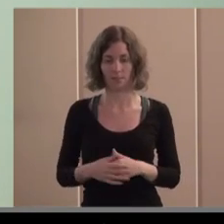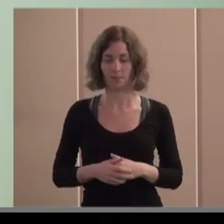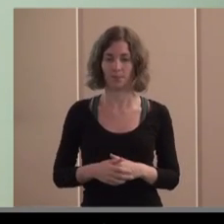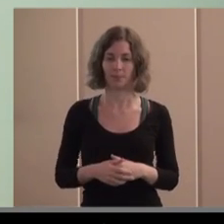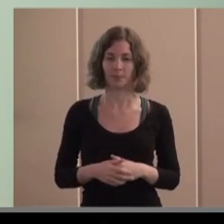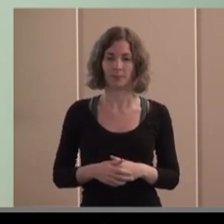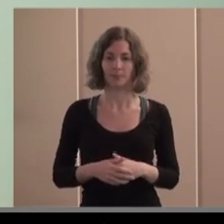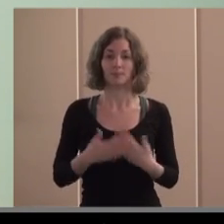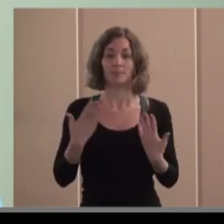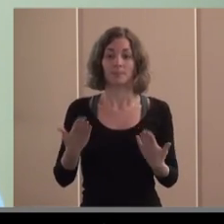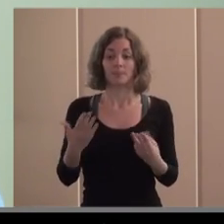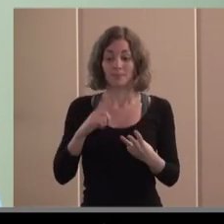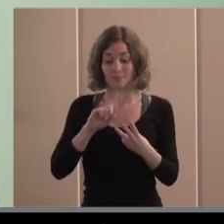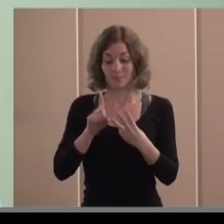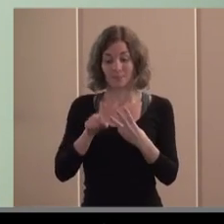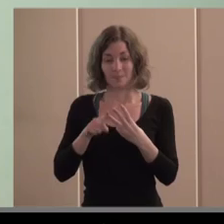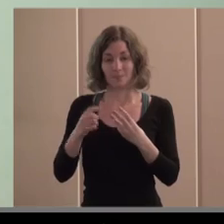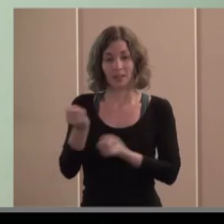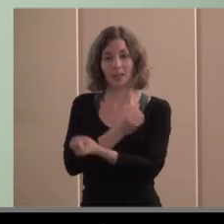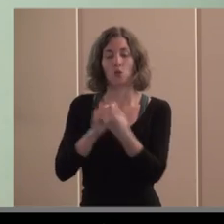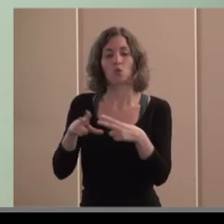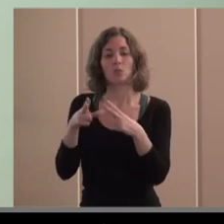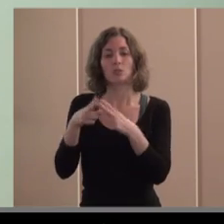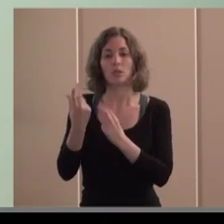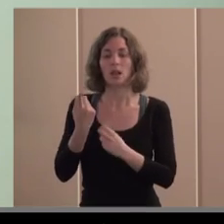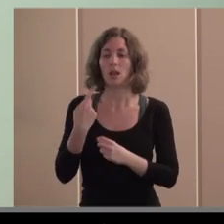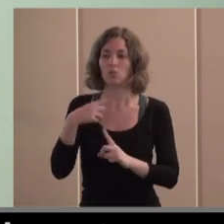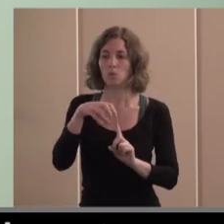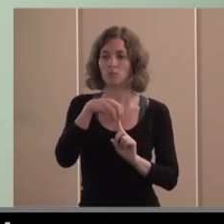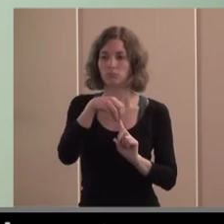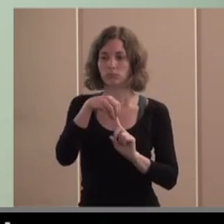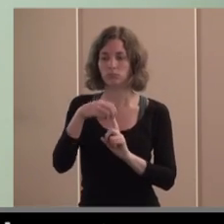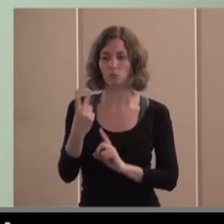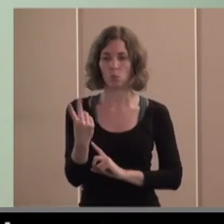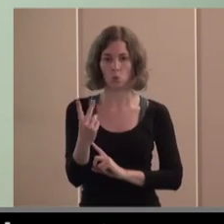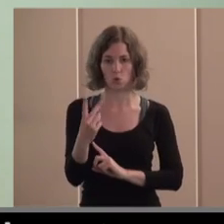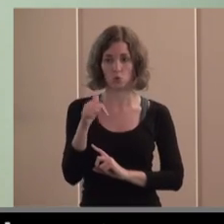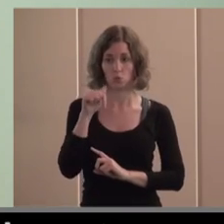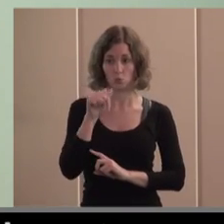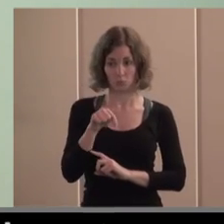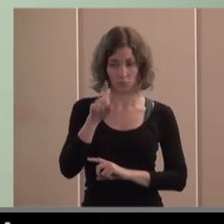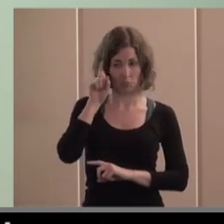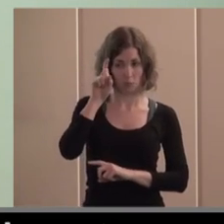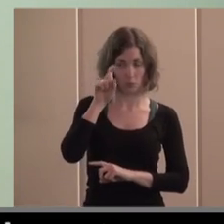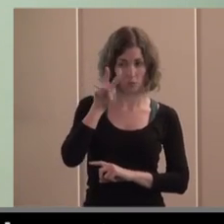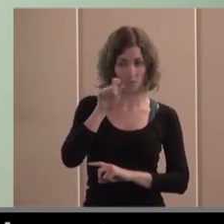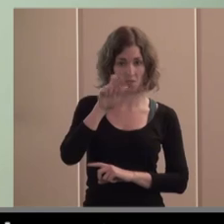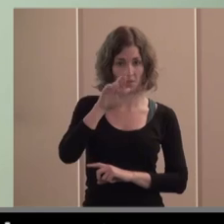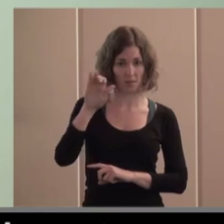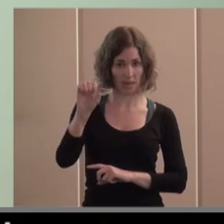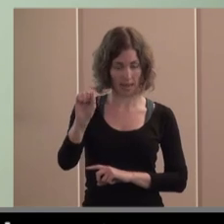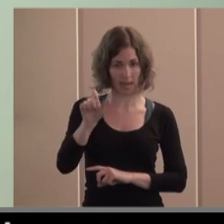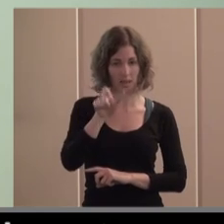la economía social hay dos patas y aquí sigo el profesor Barea insigne